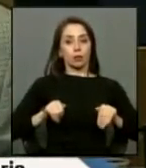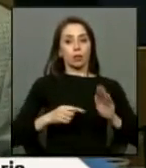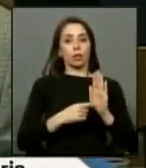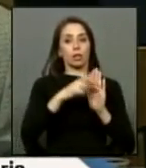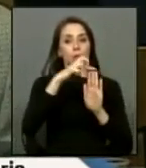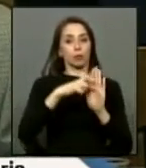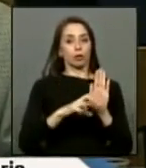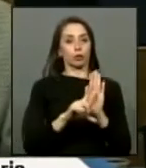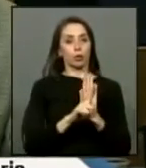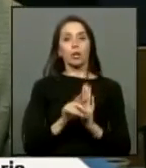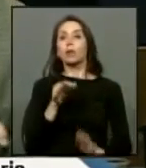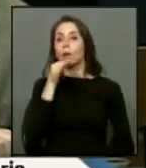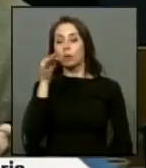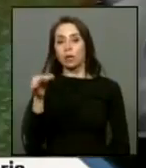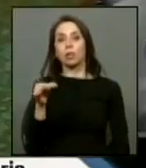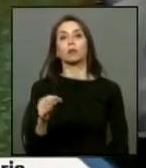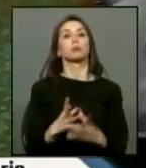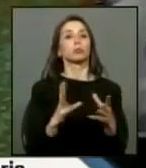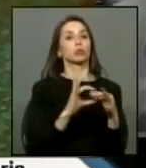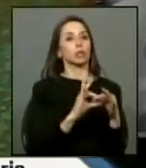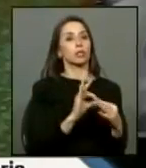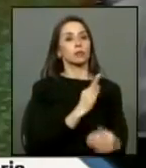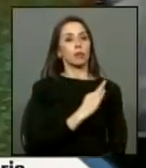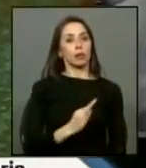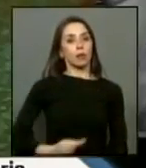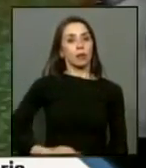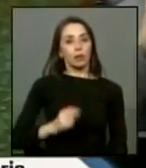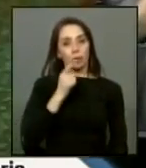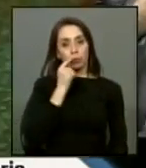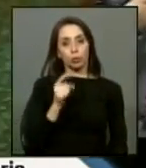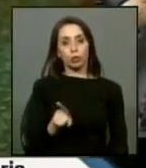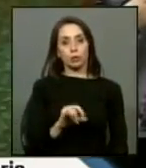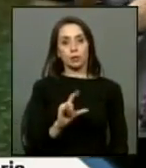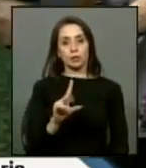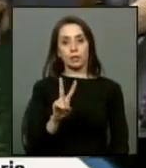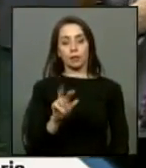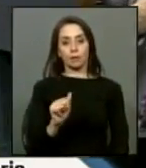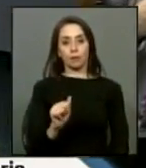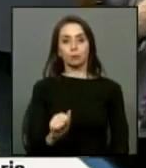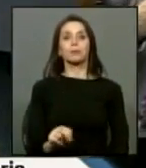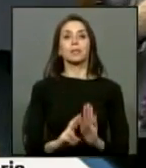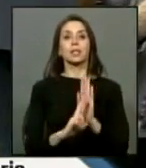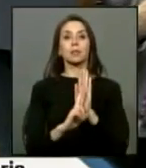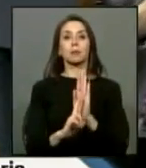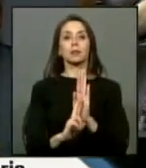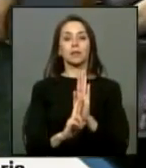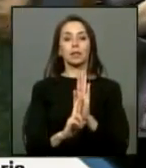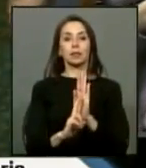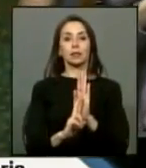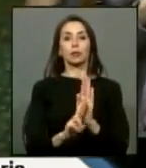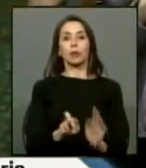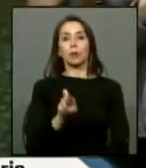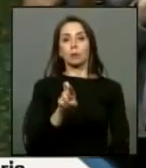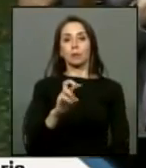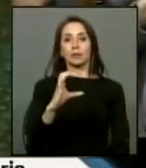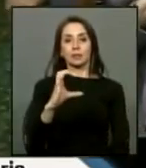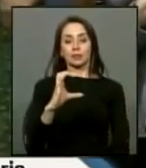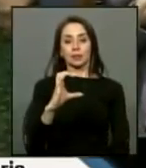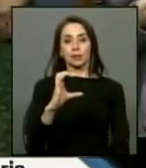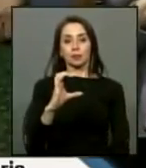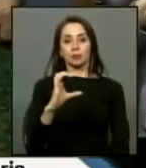este proyecto de ley edito muchas gracias diputado señor Silva en representación del partido comunista